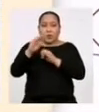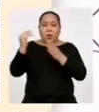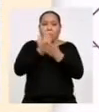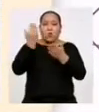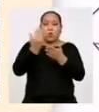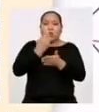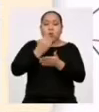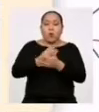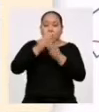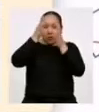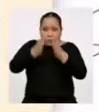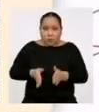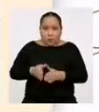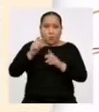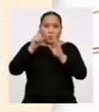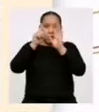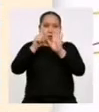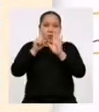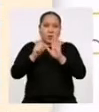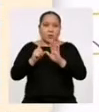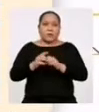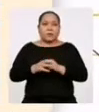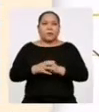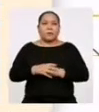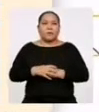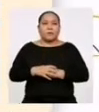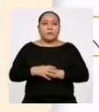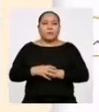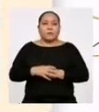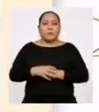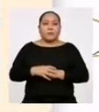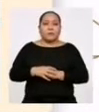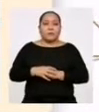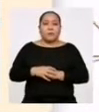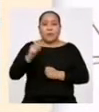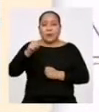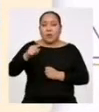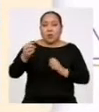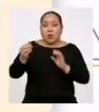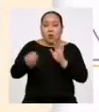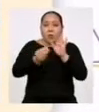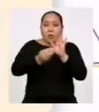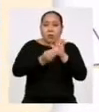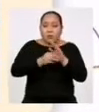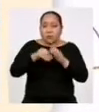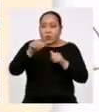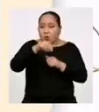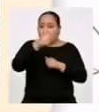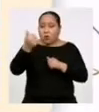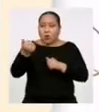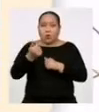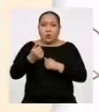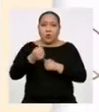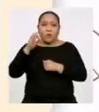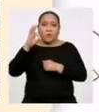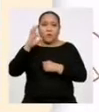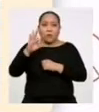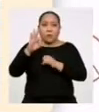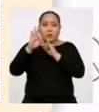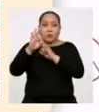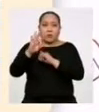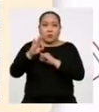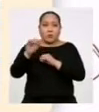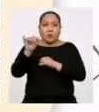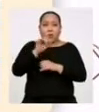columna que es 6 Ahora, lo sumamos con la siguiente frecuencia absoluta que es 8